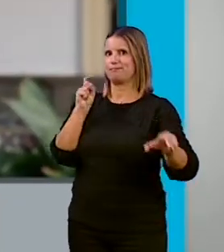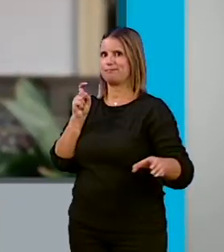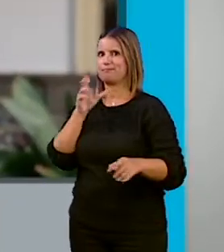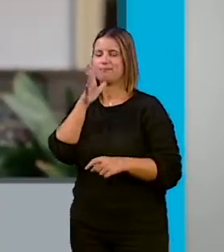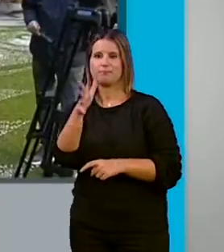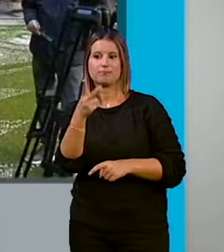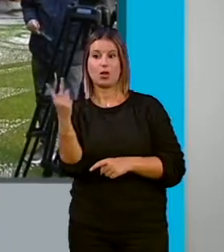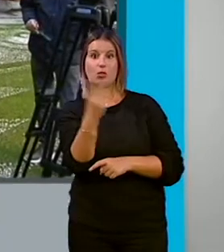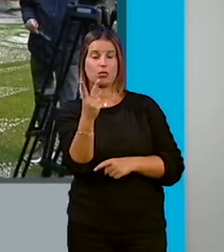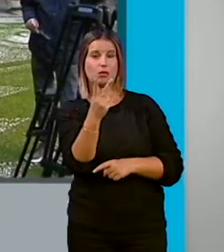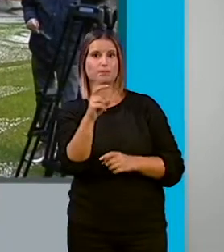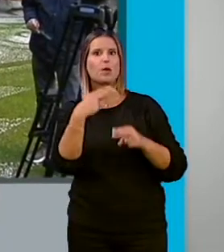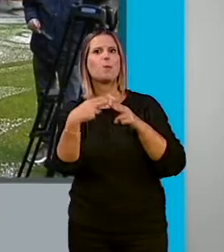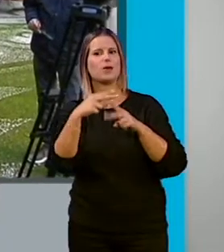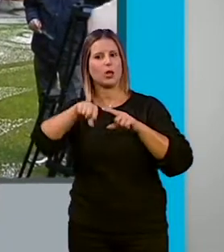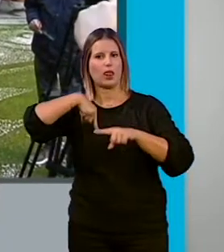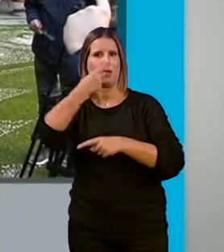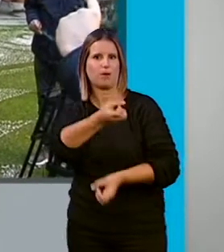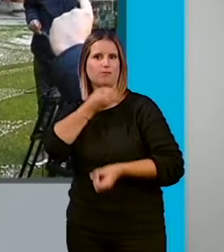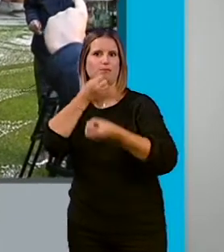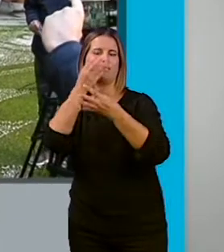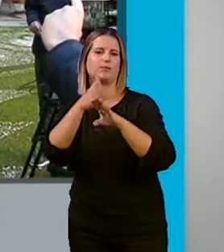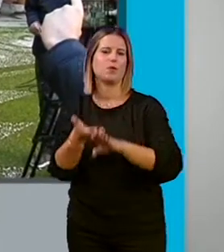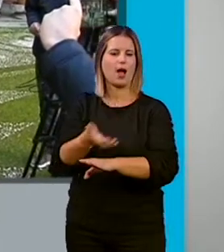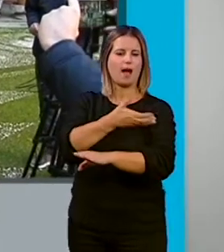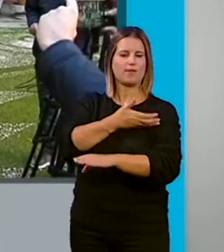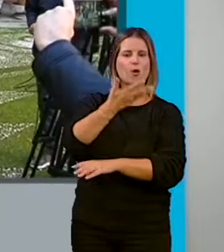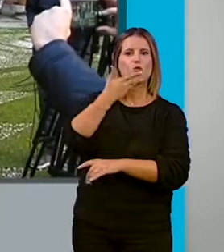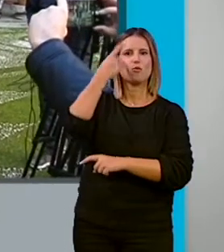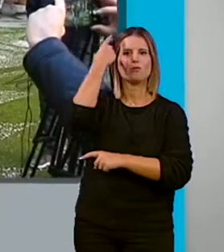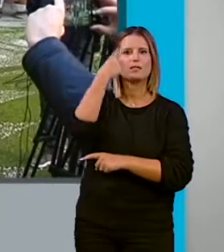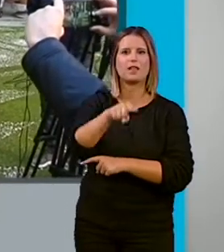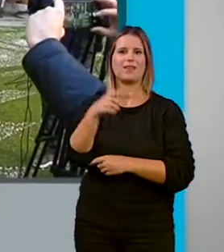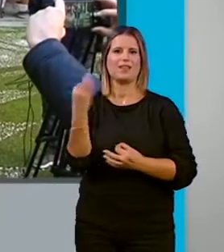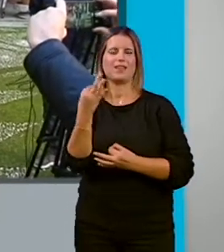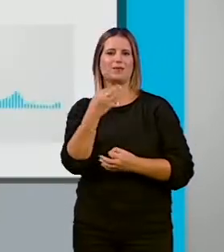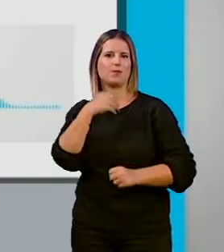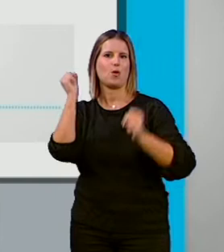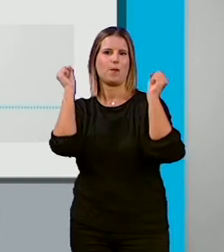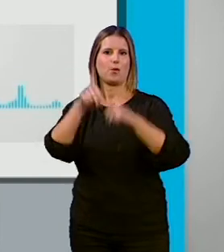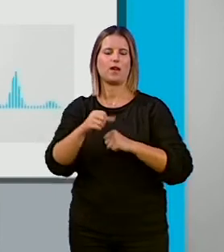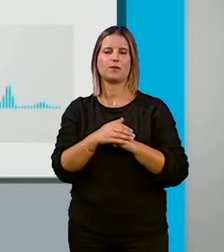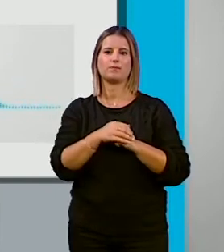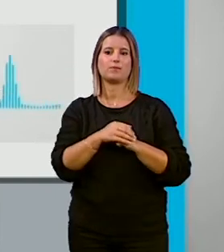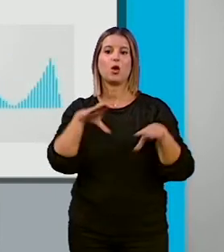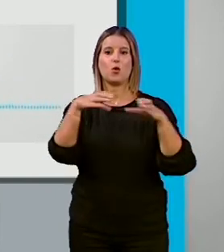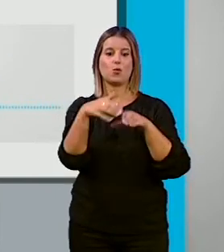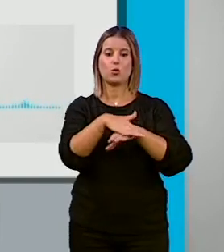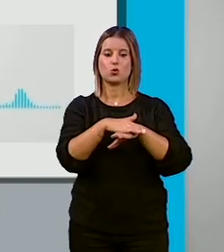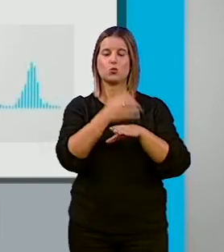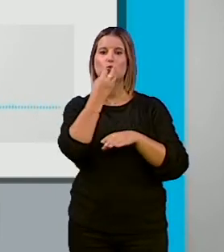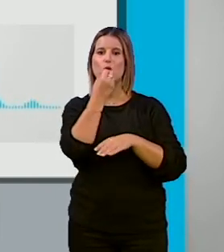dos partidos se han pronunciado también tras conocer las cuestiones aprobadas por esta Junta Extraordinaria de Portavoces. Pedimos al Partido Socialista que